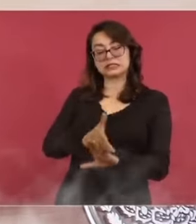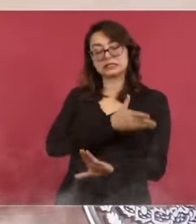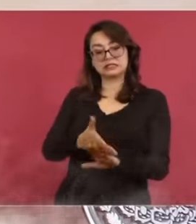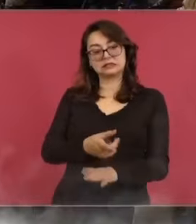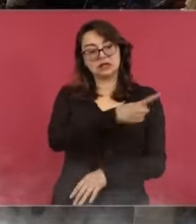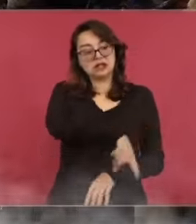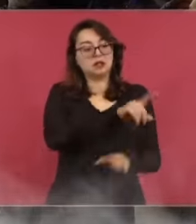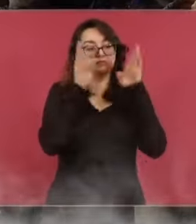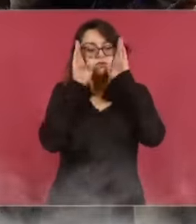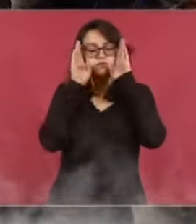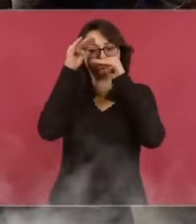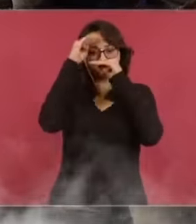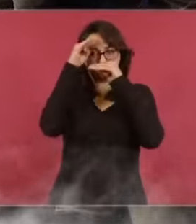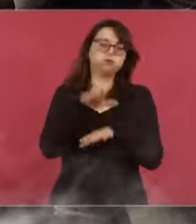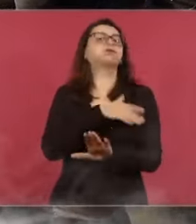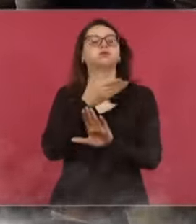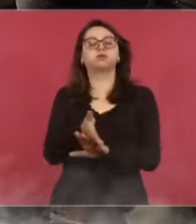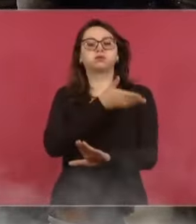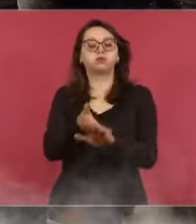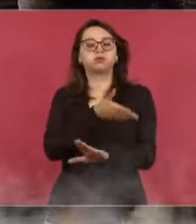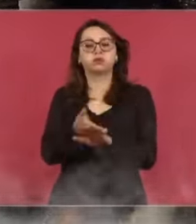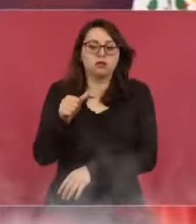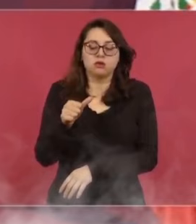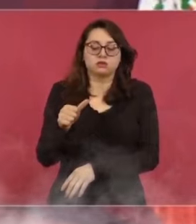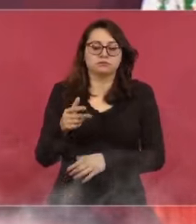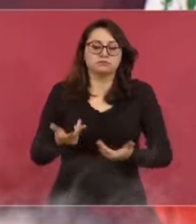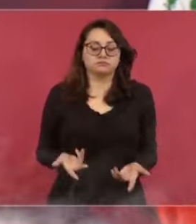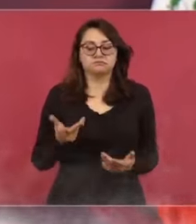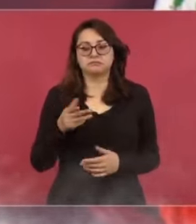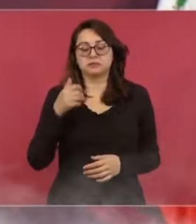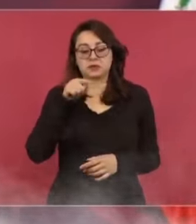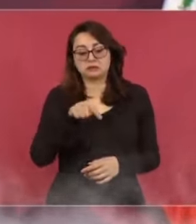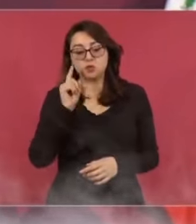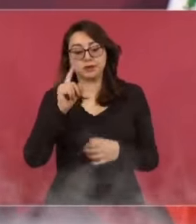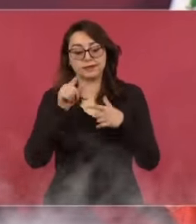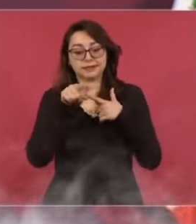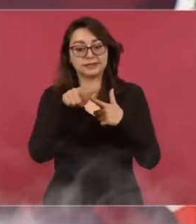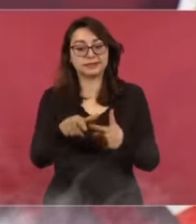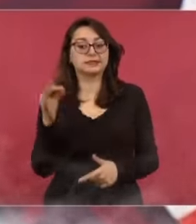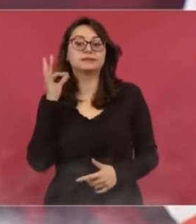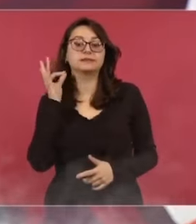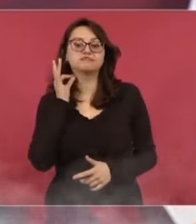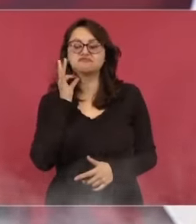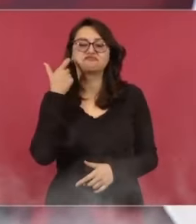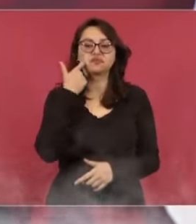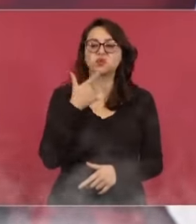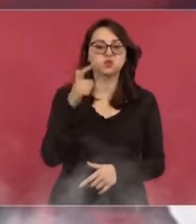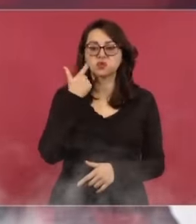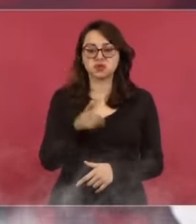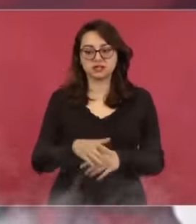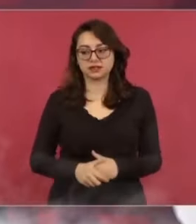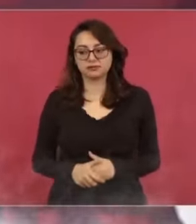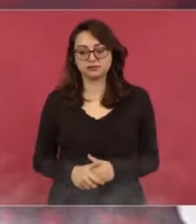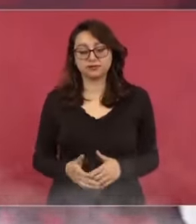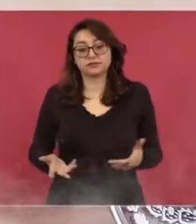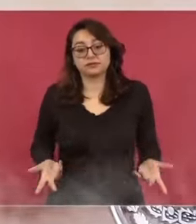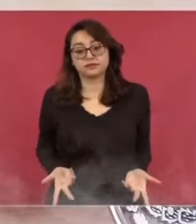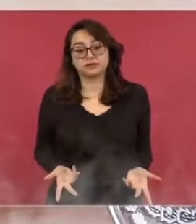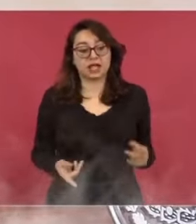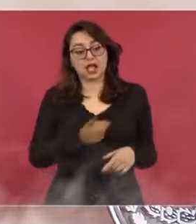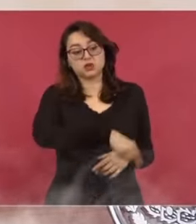no está de acuerdo con que continúe. Ellos quisieran ahí meter a estos abogados